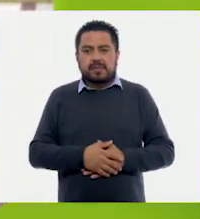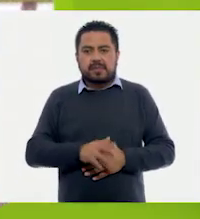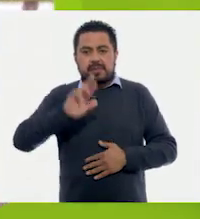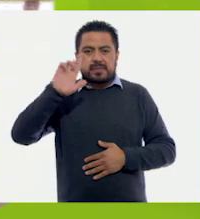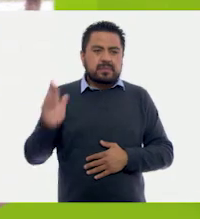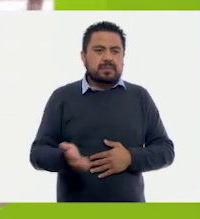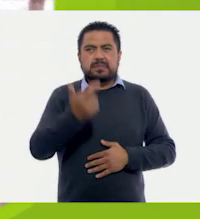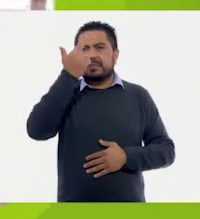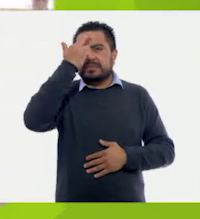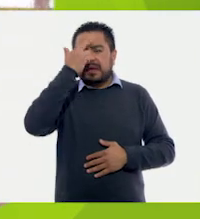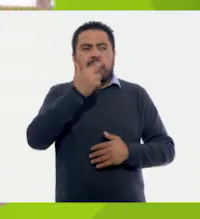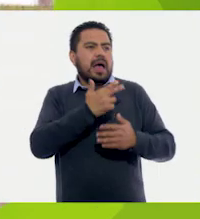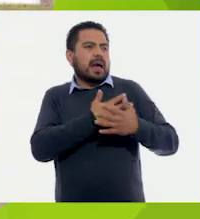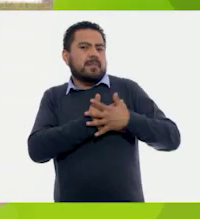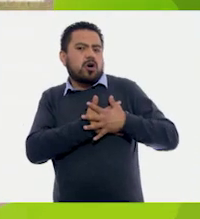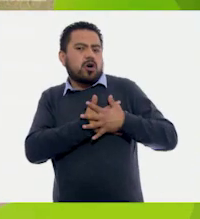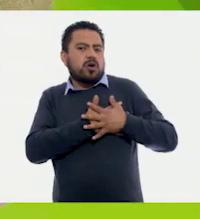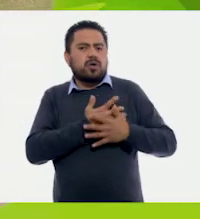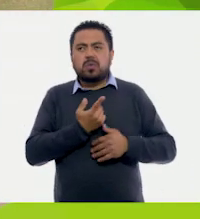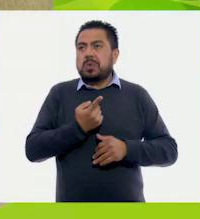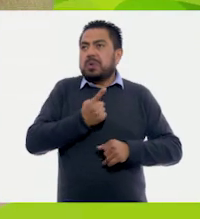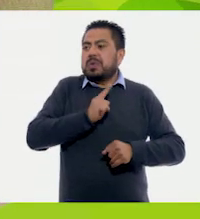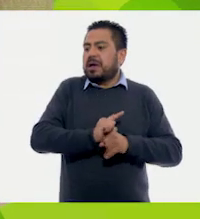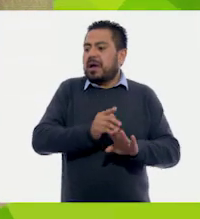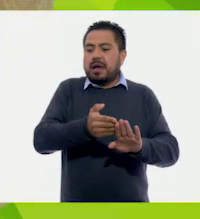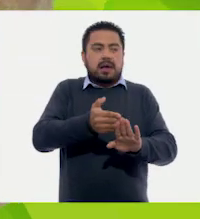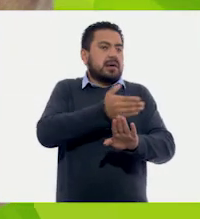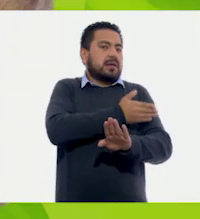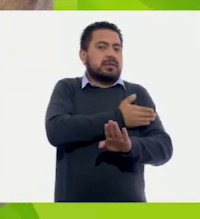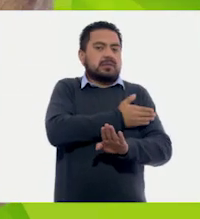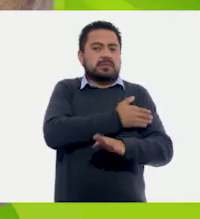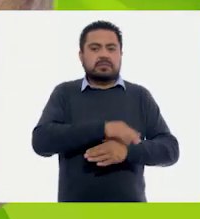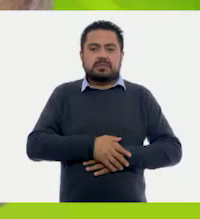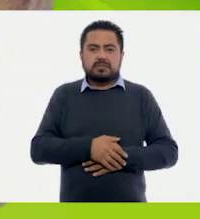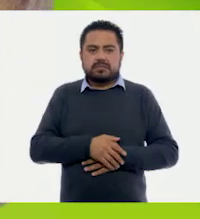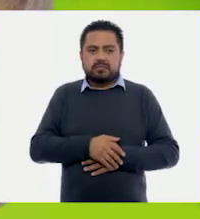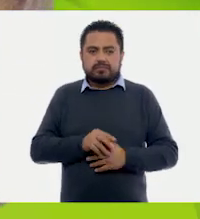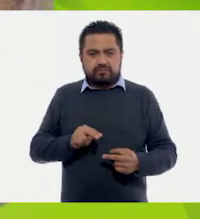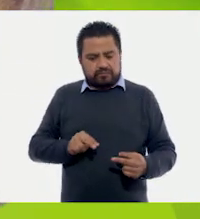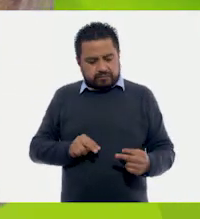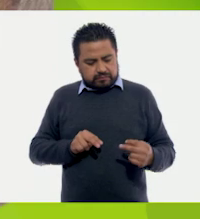¿Recuerda el amor que una vez fue una mirada?